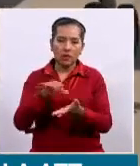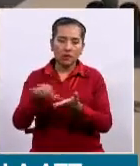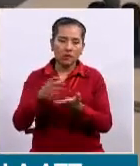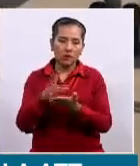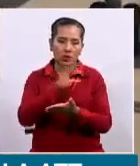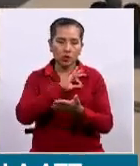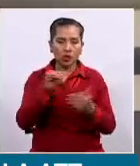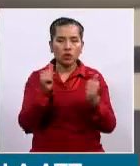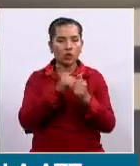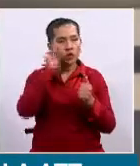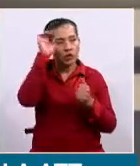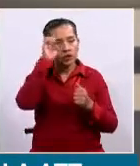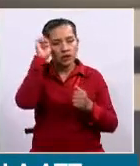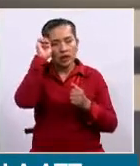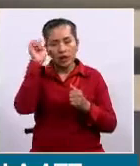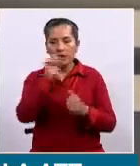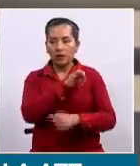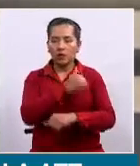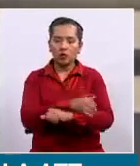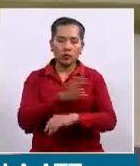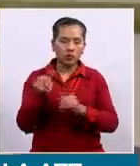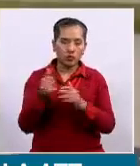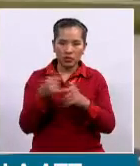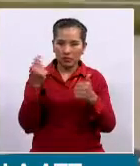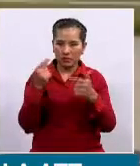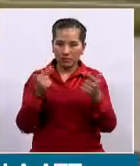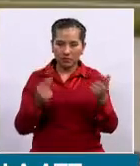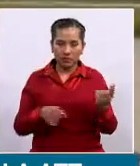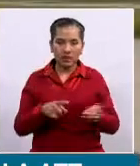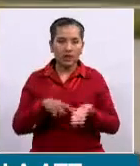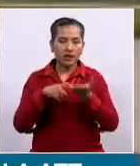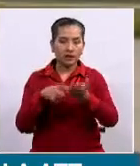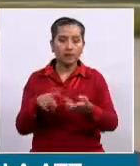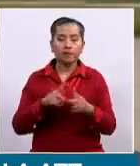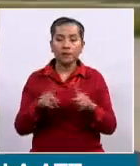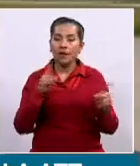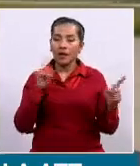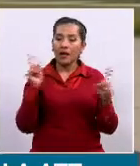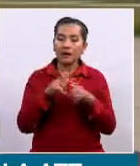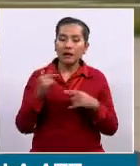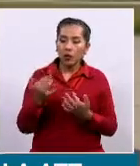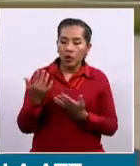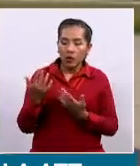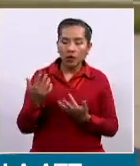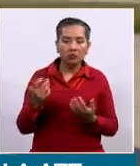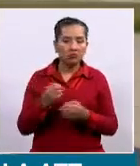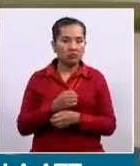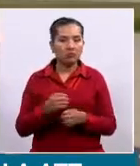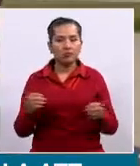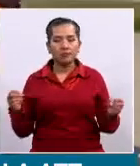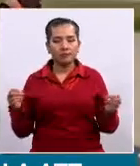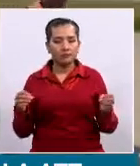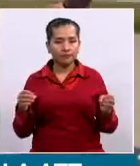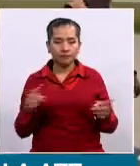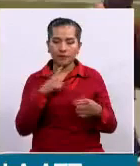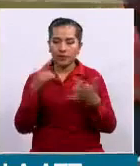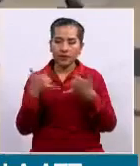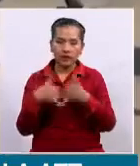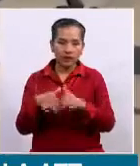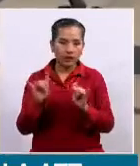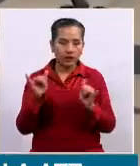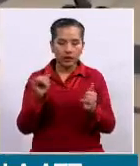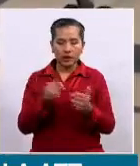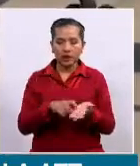las autoridades de regulación. Lastimosamente, eso a la fecha no ha sucedido, sigue habiendo